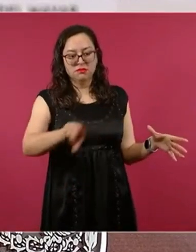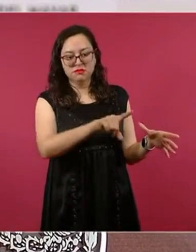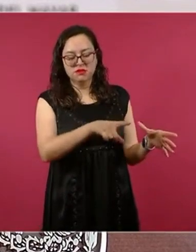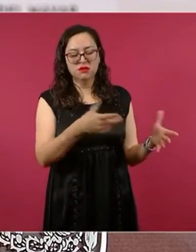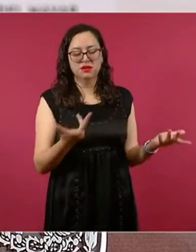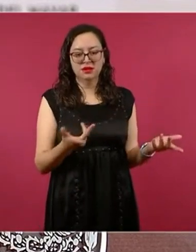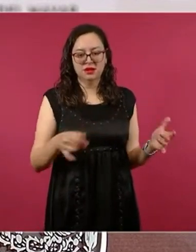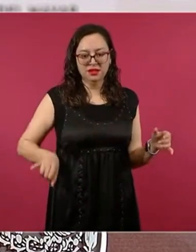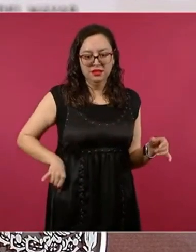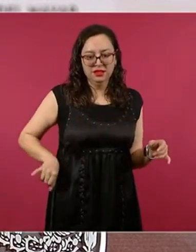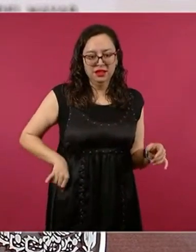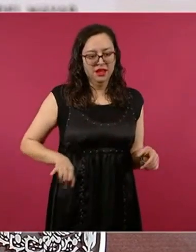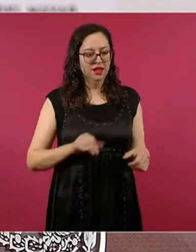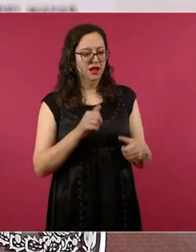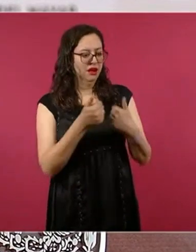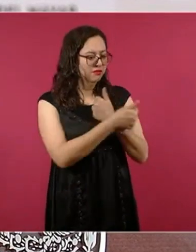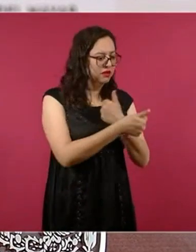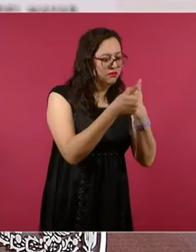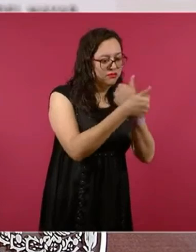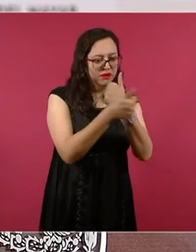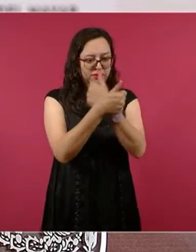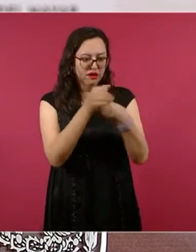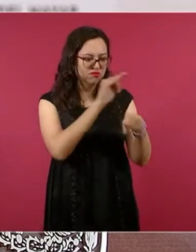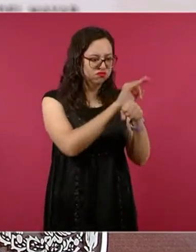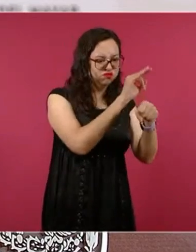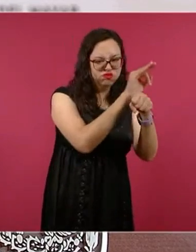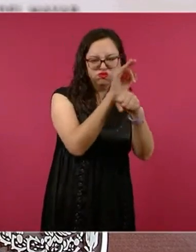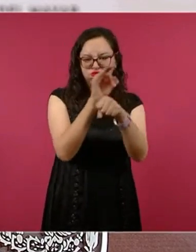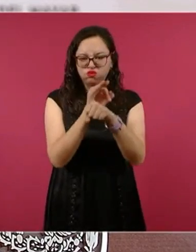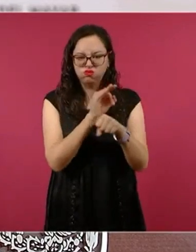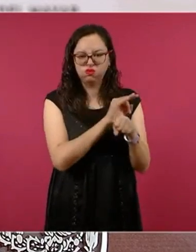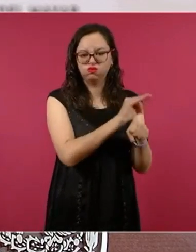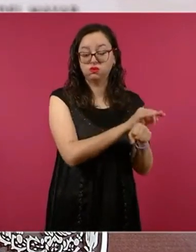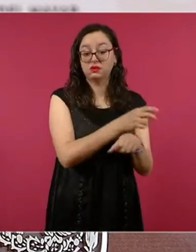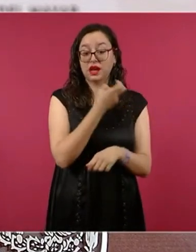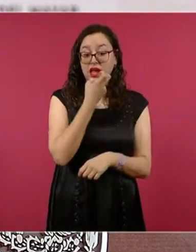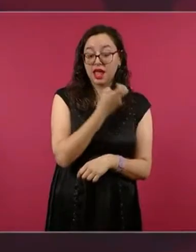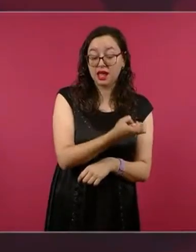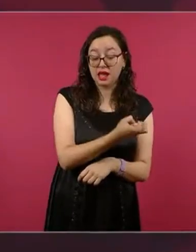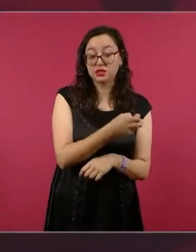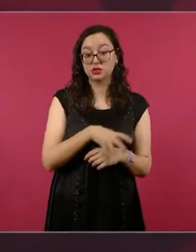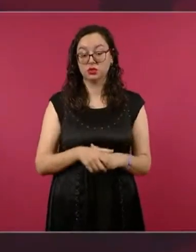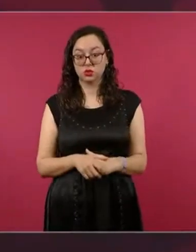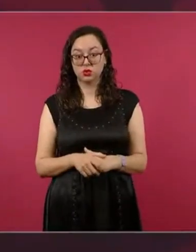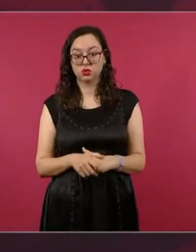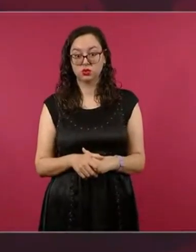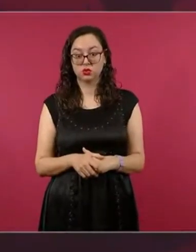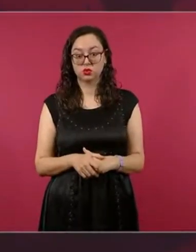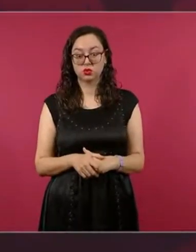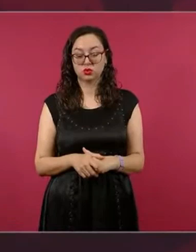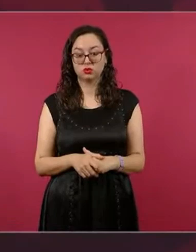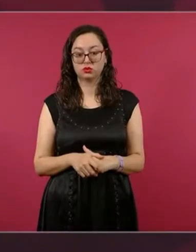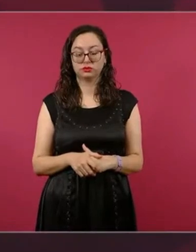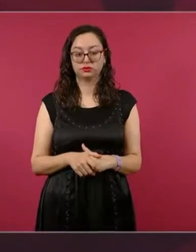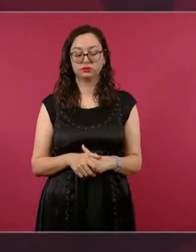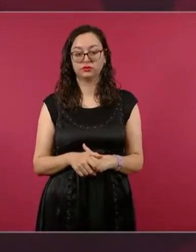para tratar